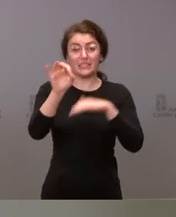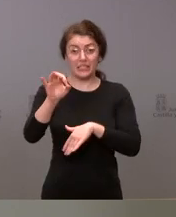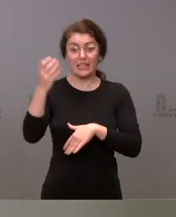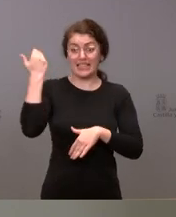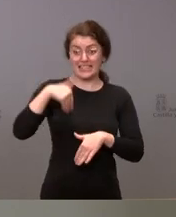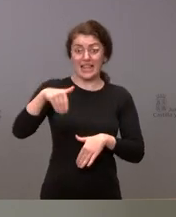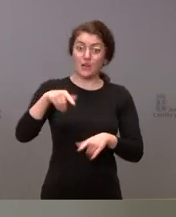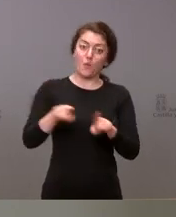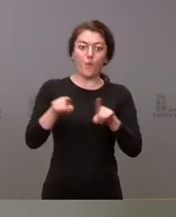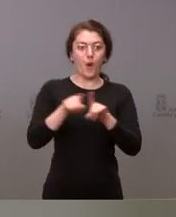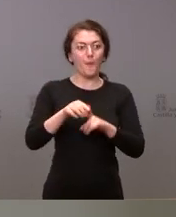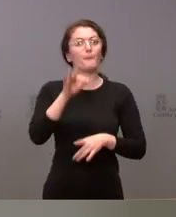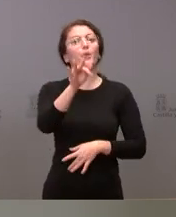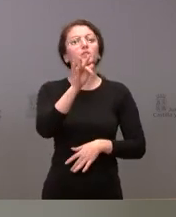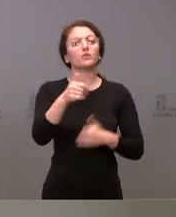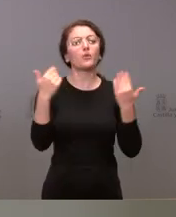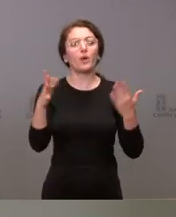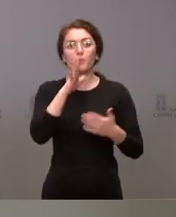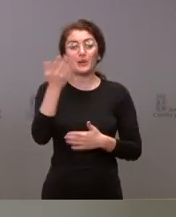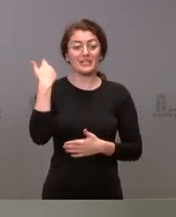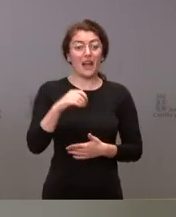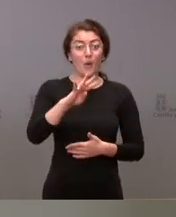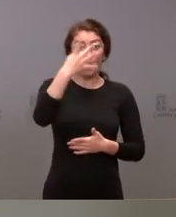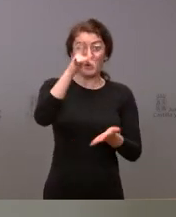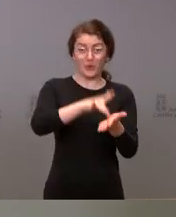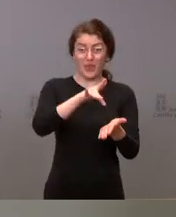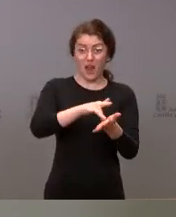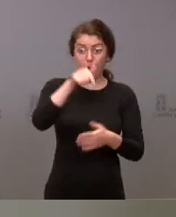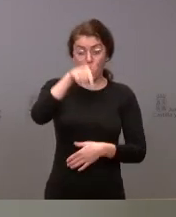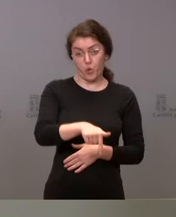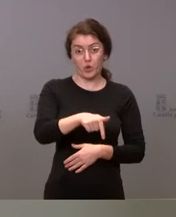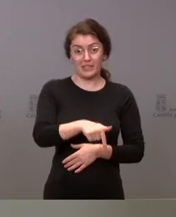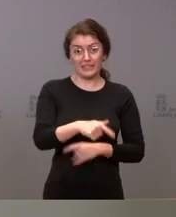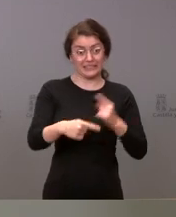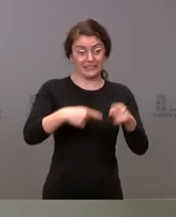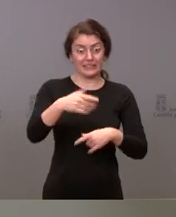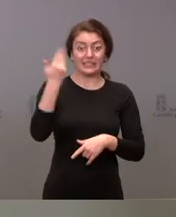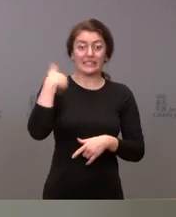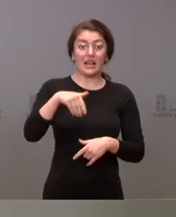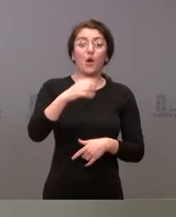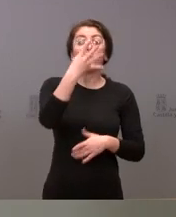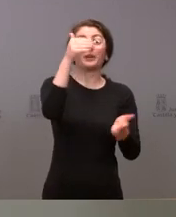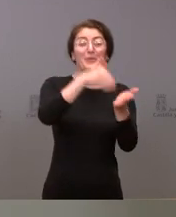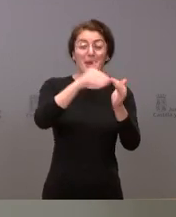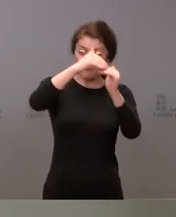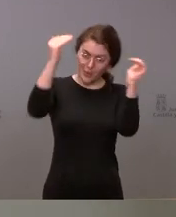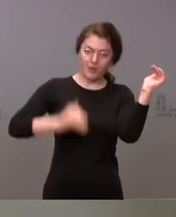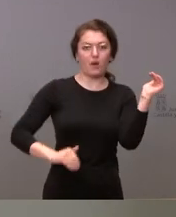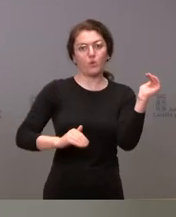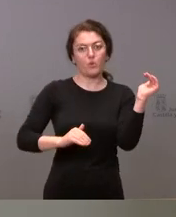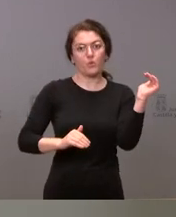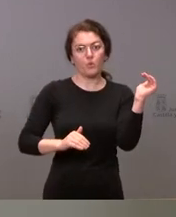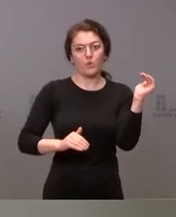ya, como buena noticia, más es el cuarto día consecutivo en el que estamos por debajo de 4.000 en la incidencia acumulada a 14 días,